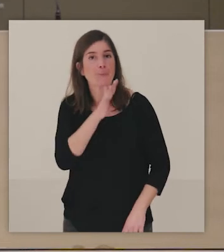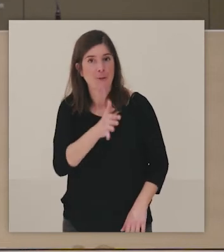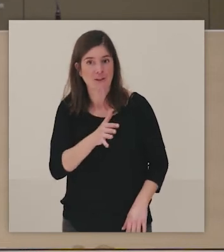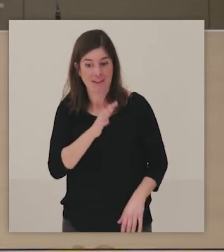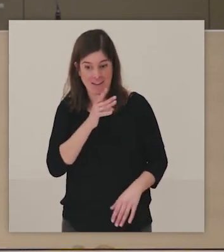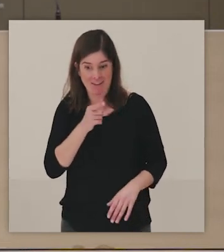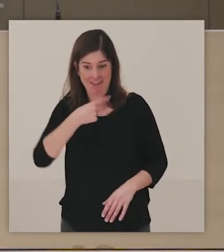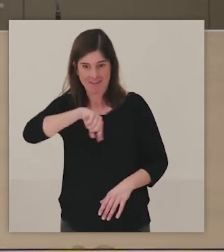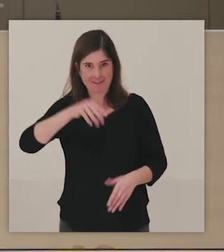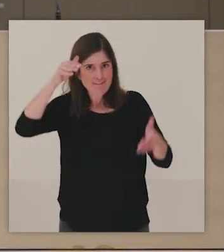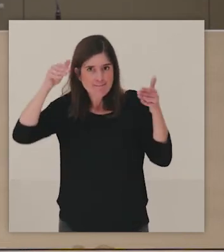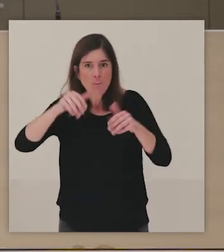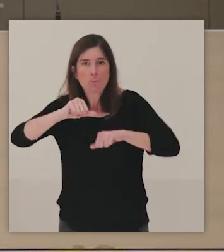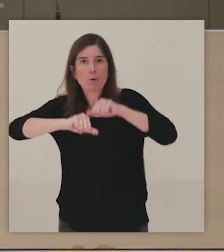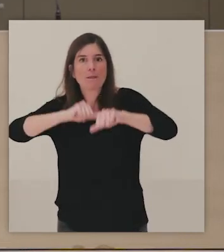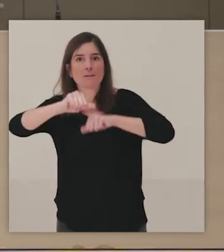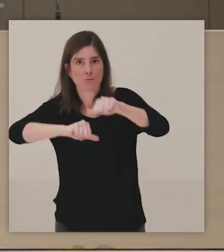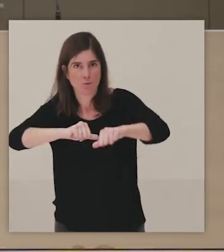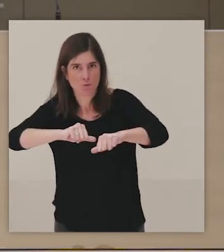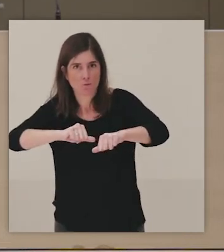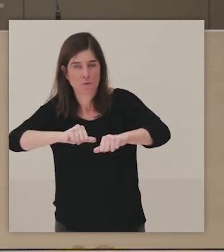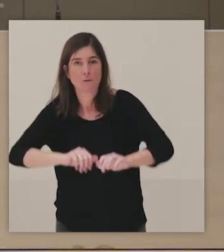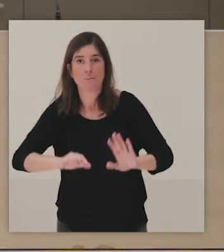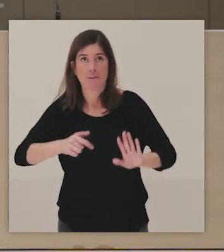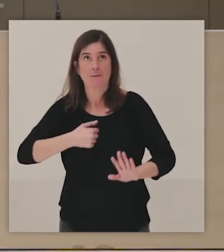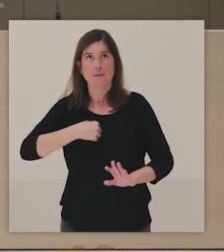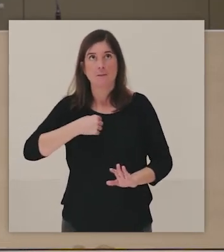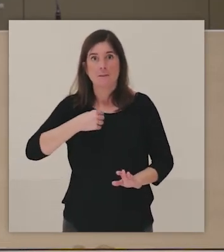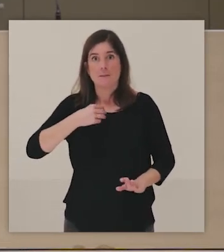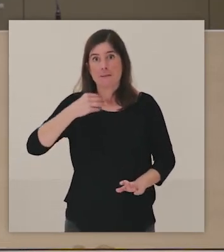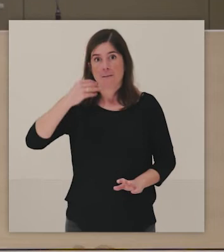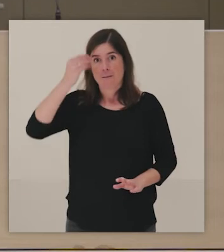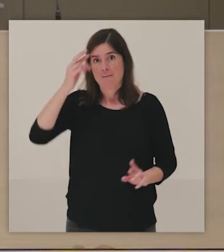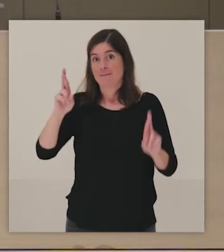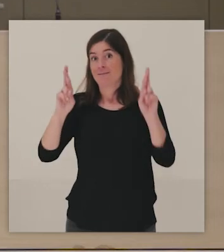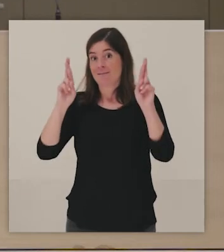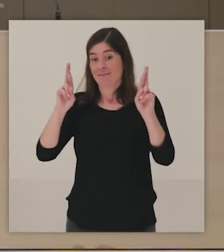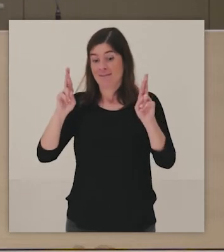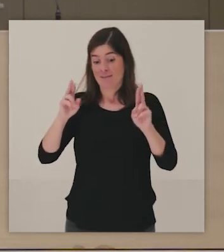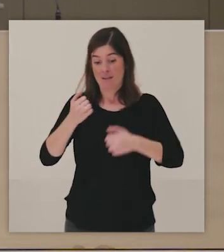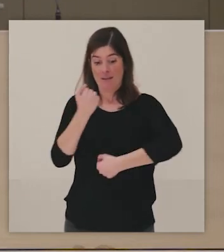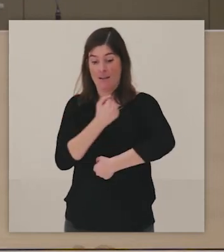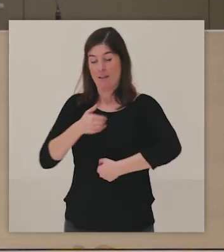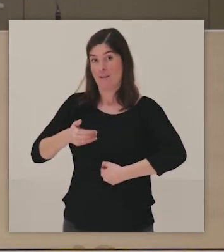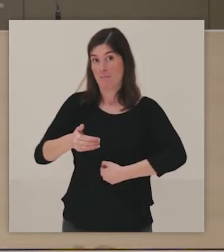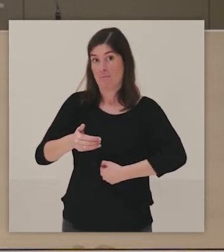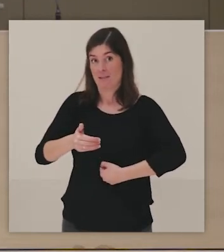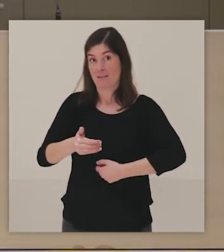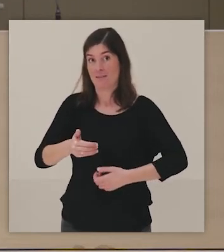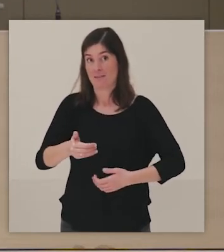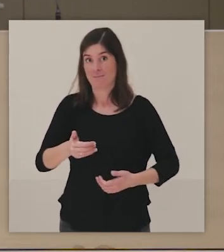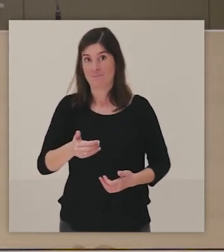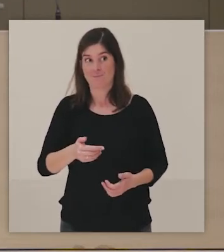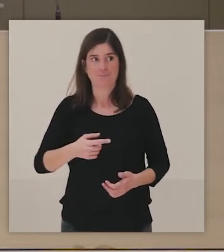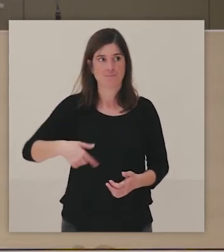estamos inmersos en esos procesos, pero yo confío en que a final de este año empecéis a ver